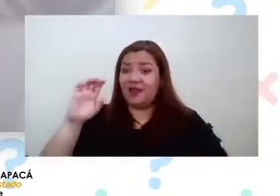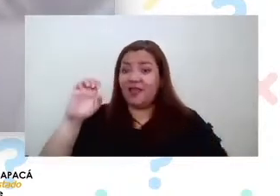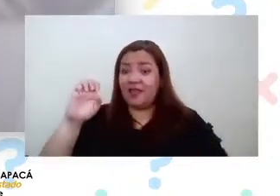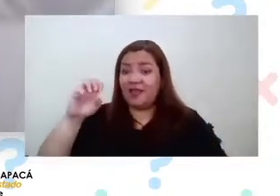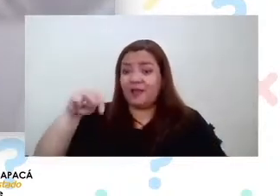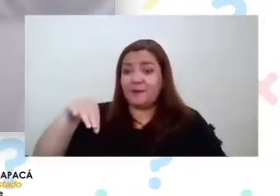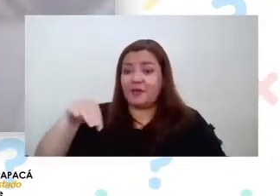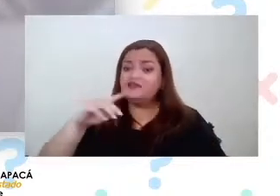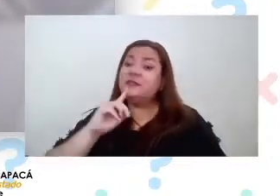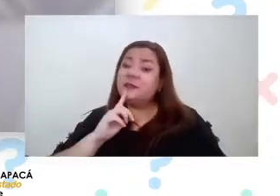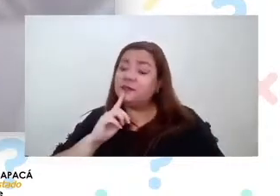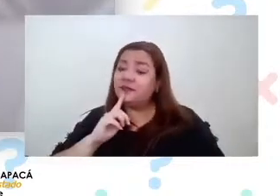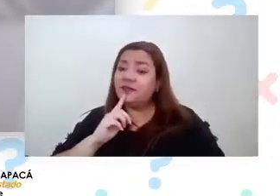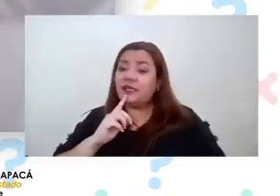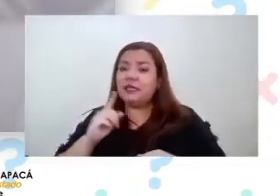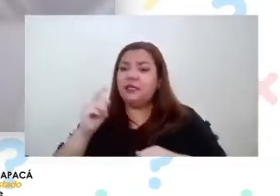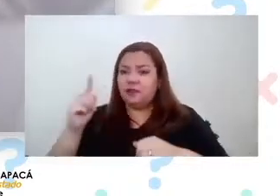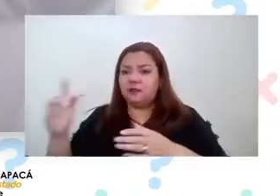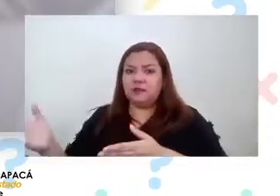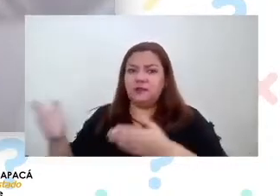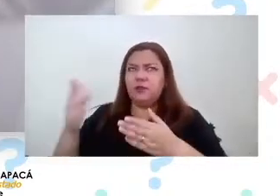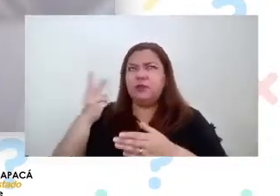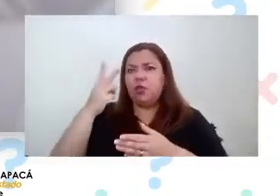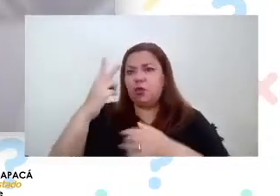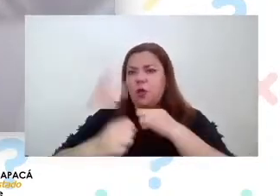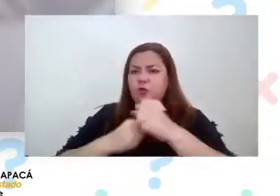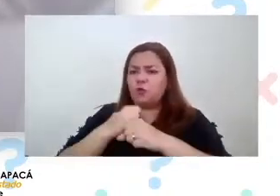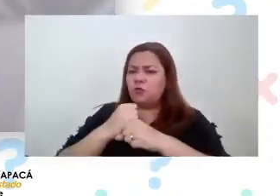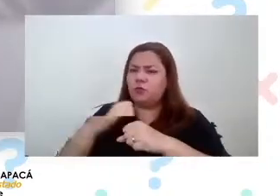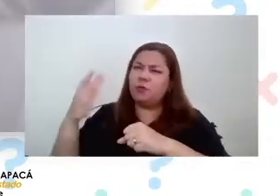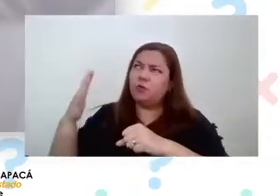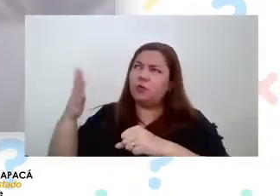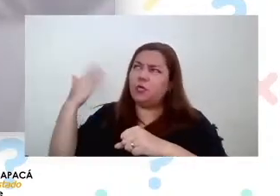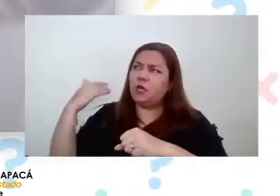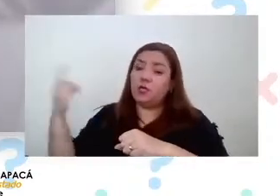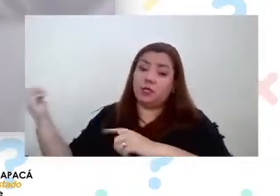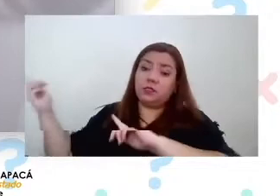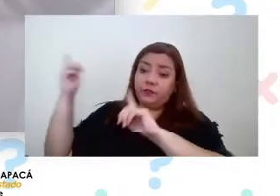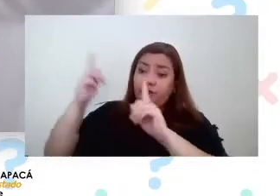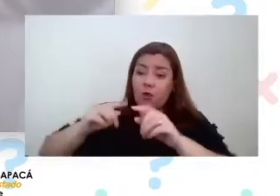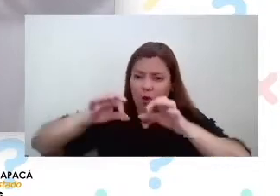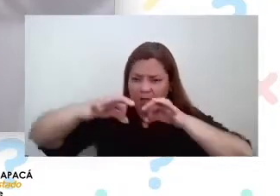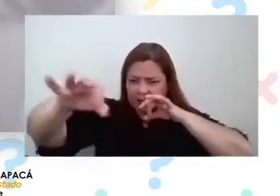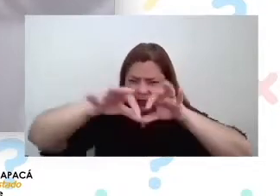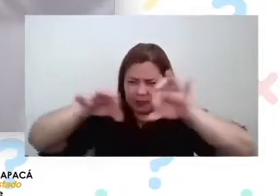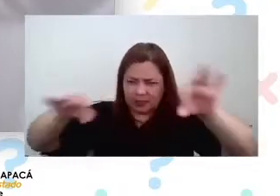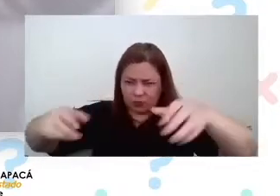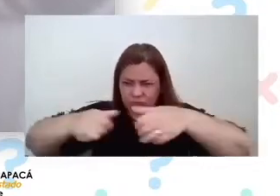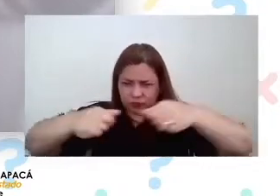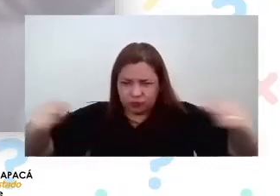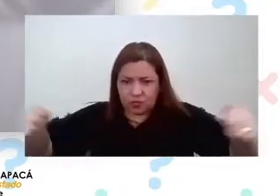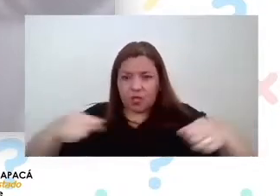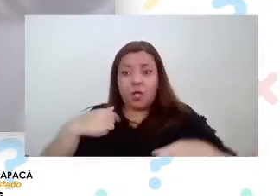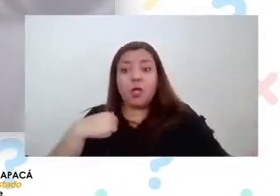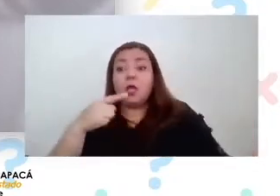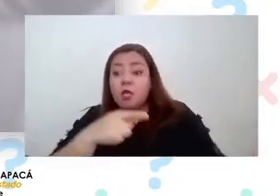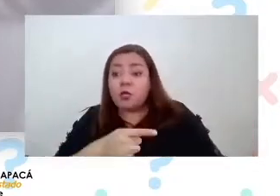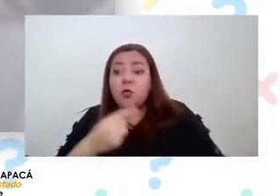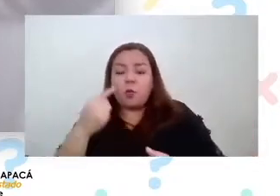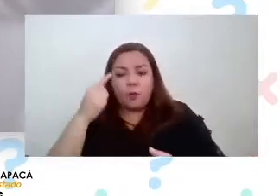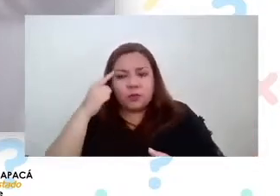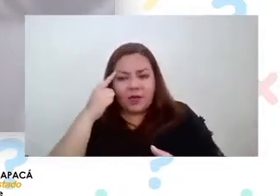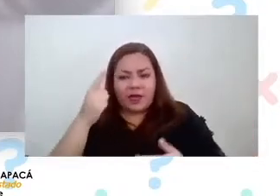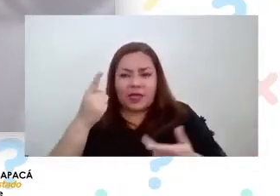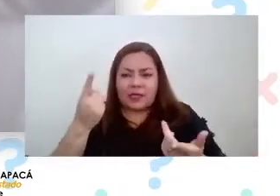años creo arquitectos que lo que buscaban era justamente ver qué tipo de suelos qué tipo de materiales se